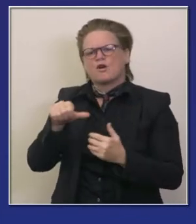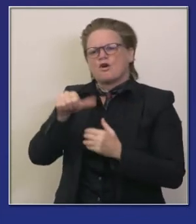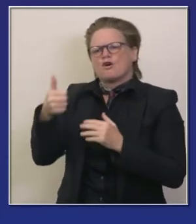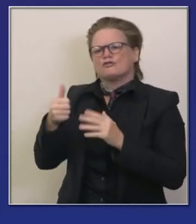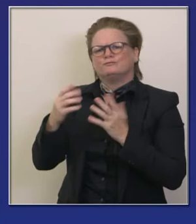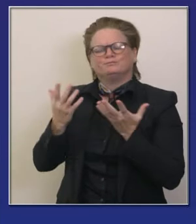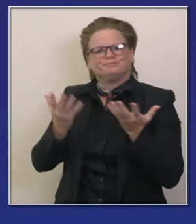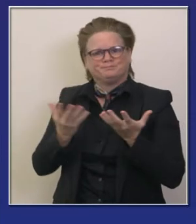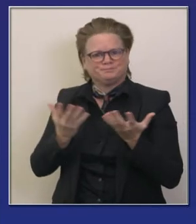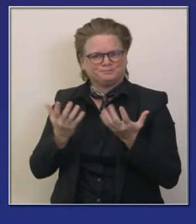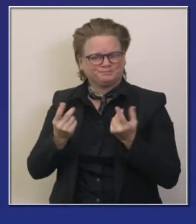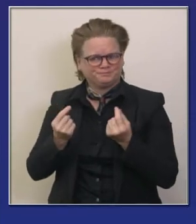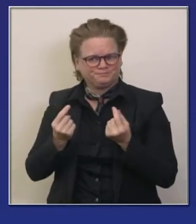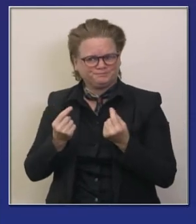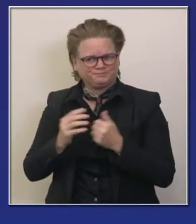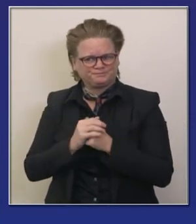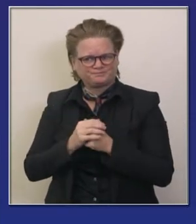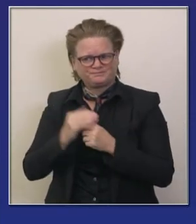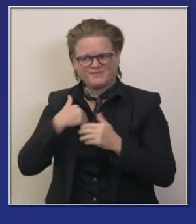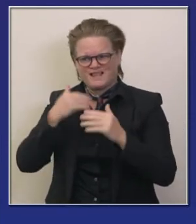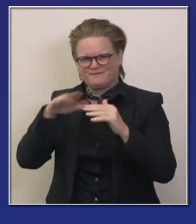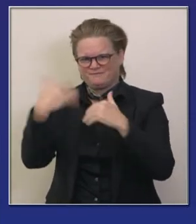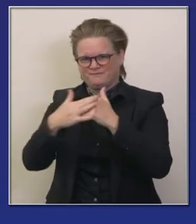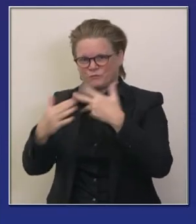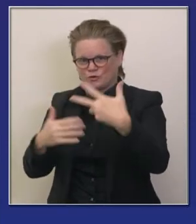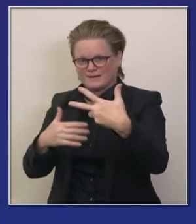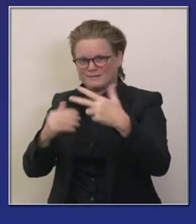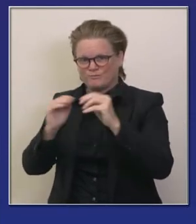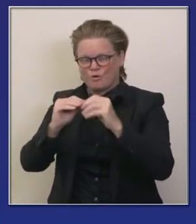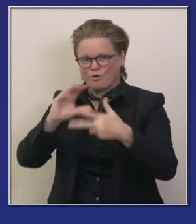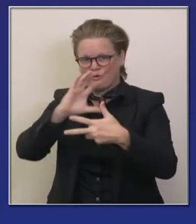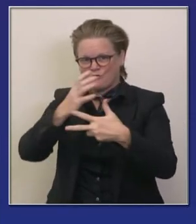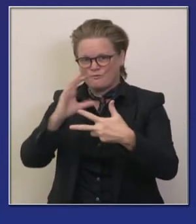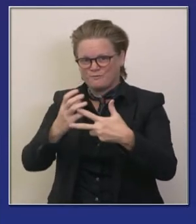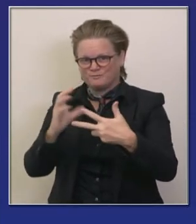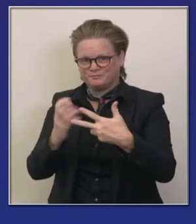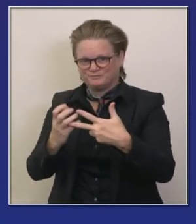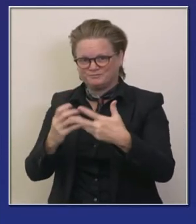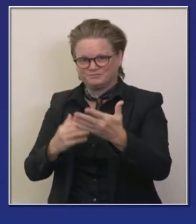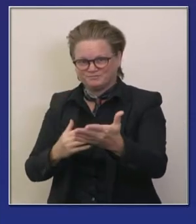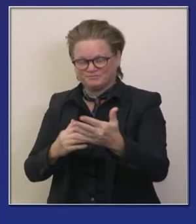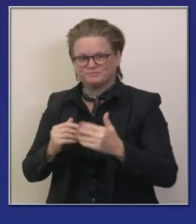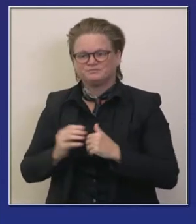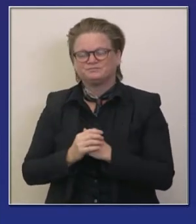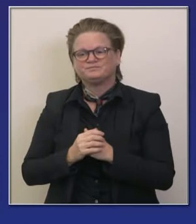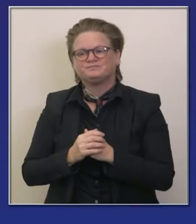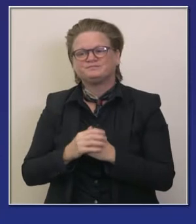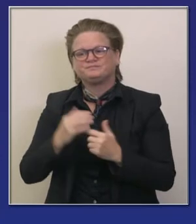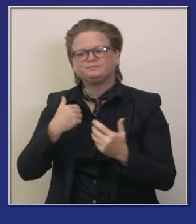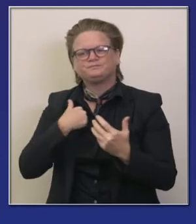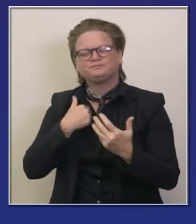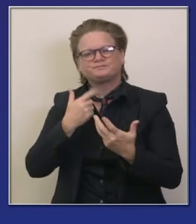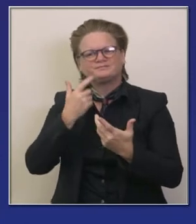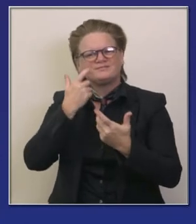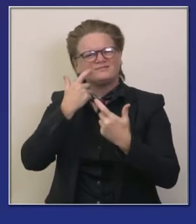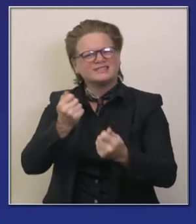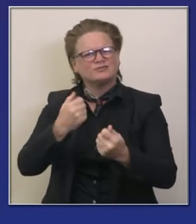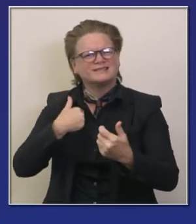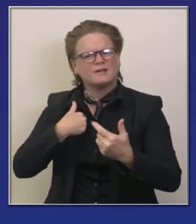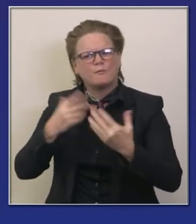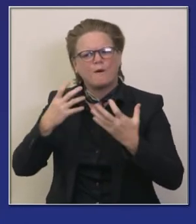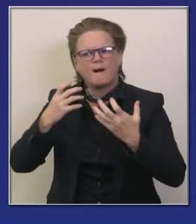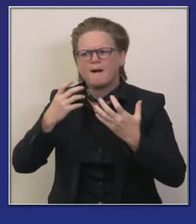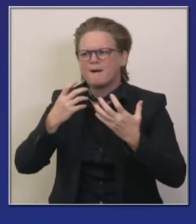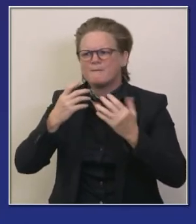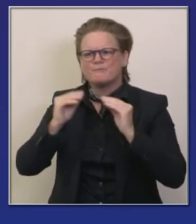también otras cosas que estamos haciendo resaltando algunos de los pasos que hemos tomado algunos protocolos nuevos